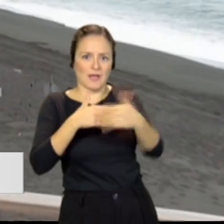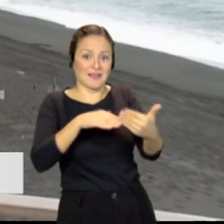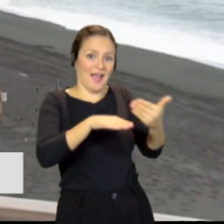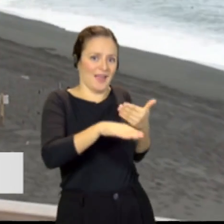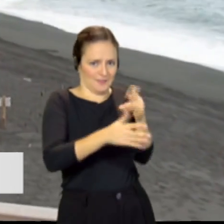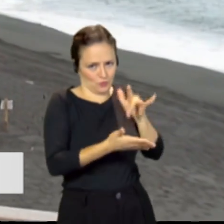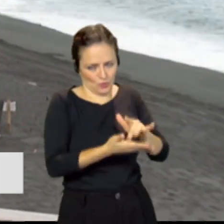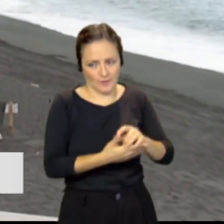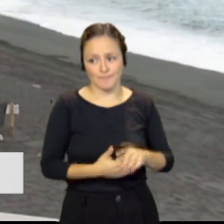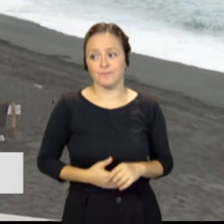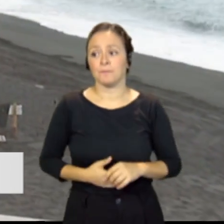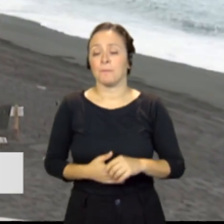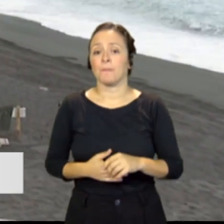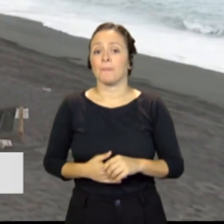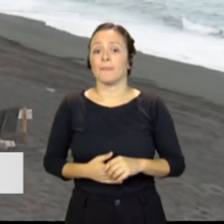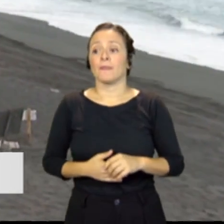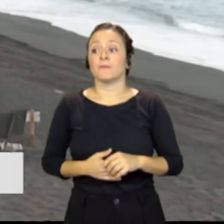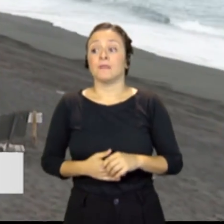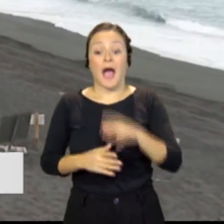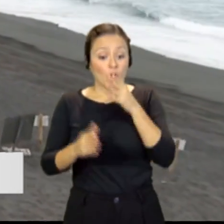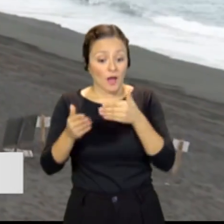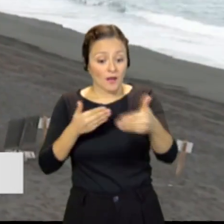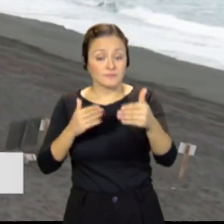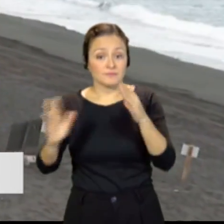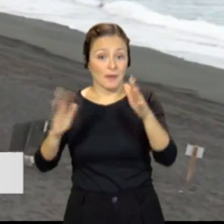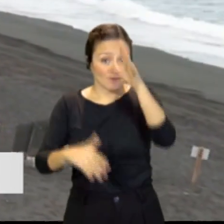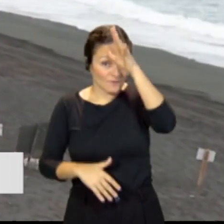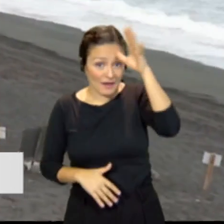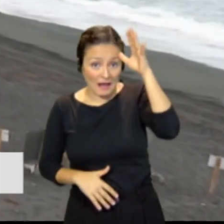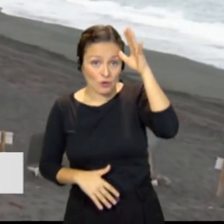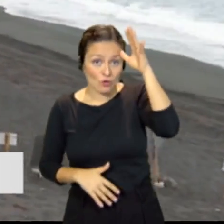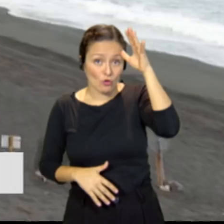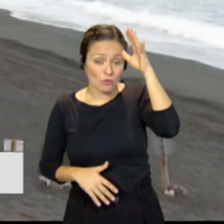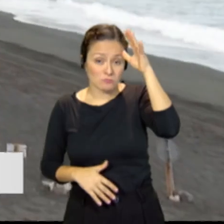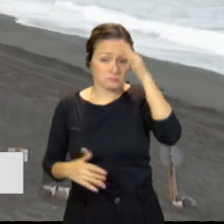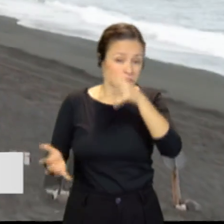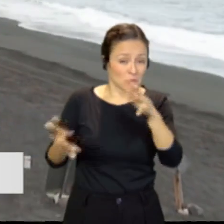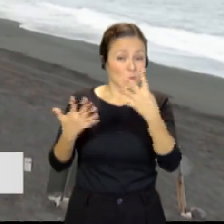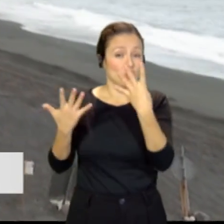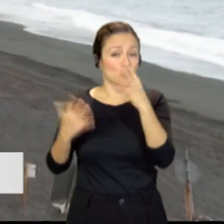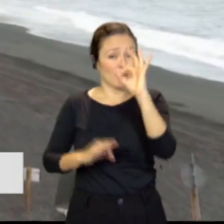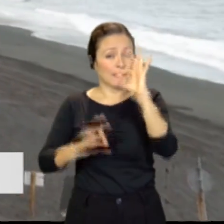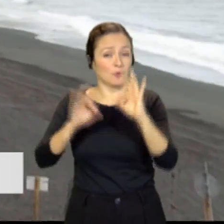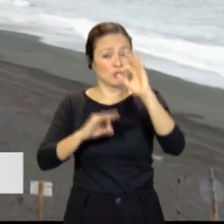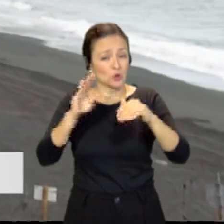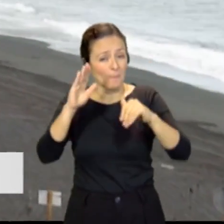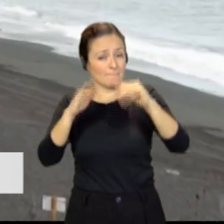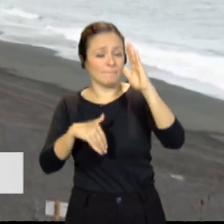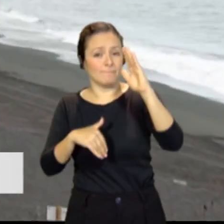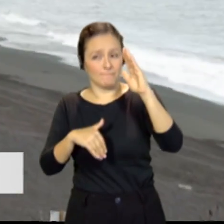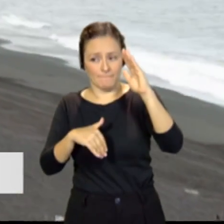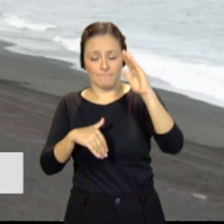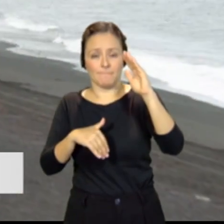vamos a estar en el verano probablemente en torno, por encima del 90% de